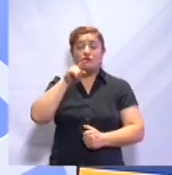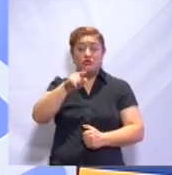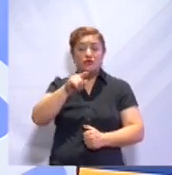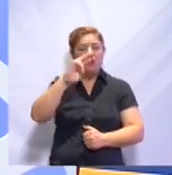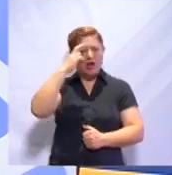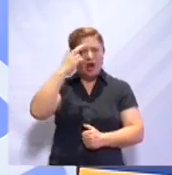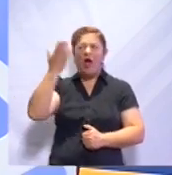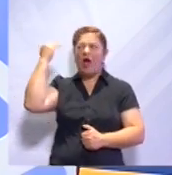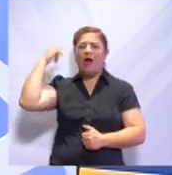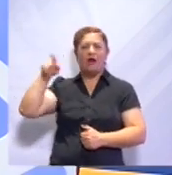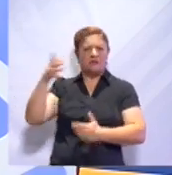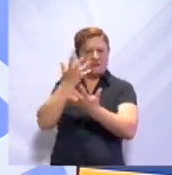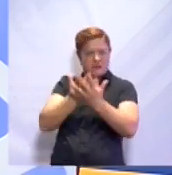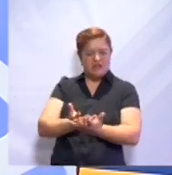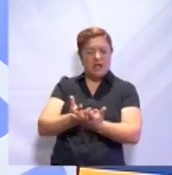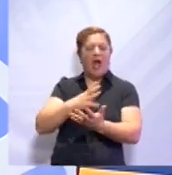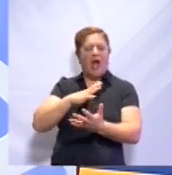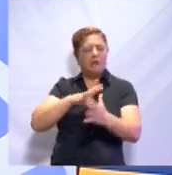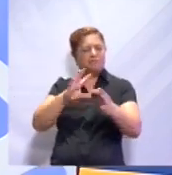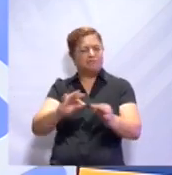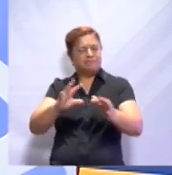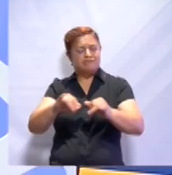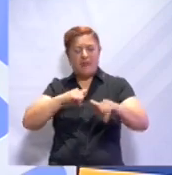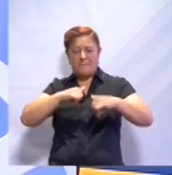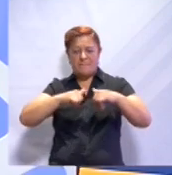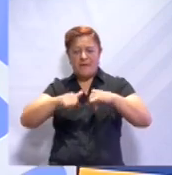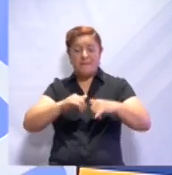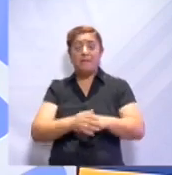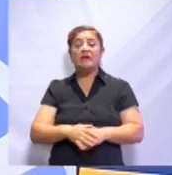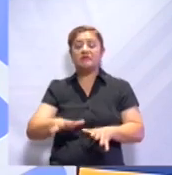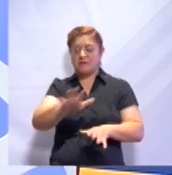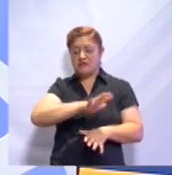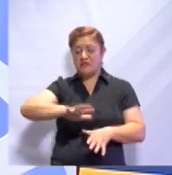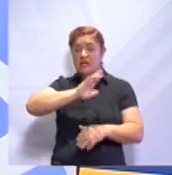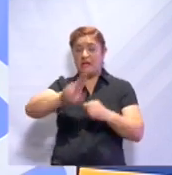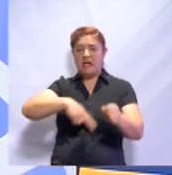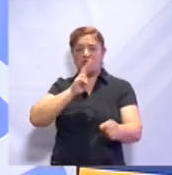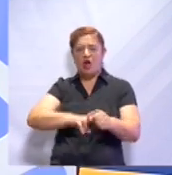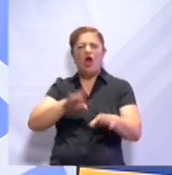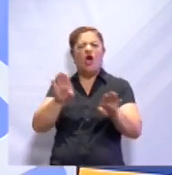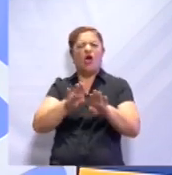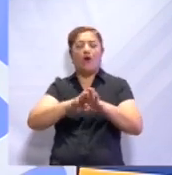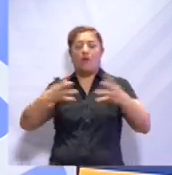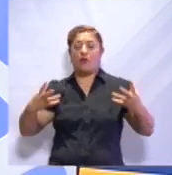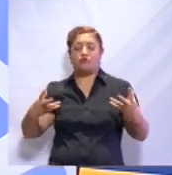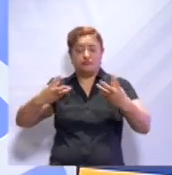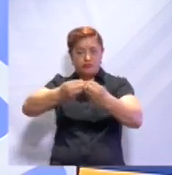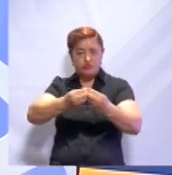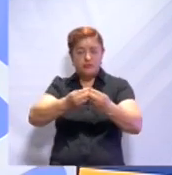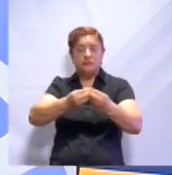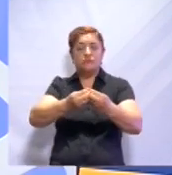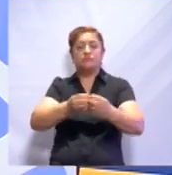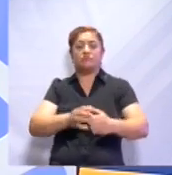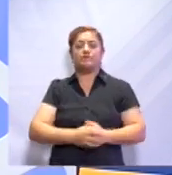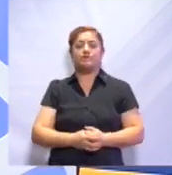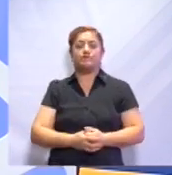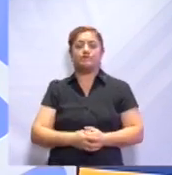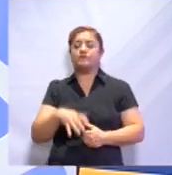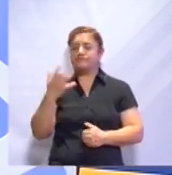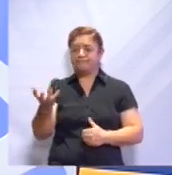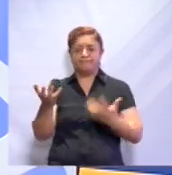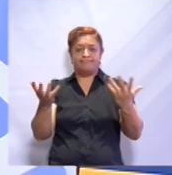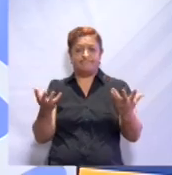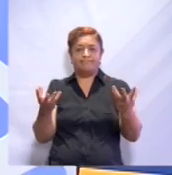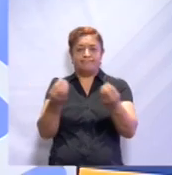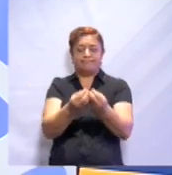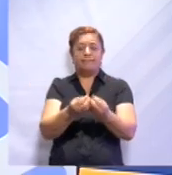estábamos hablando acerca de los mapas y de las regiones naturales, de cómo se podían unir una y la otra. Así es que vamos